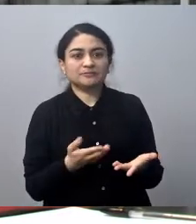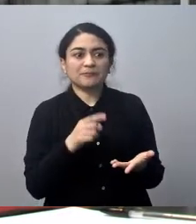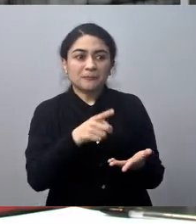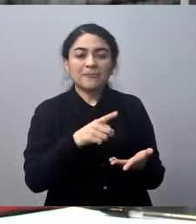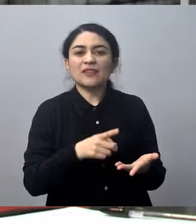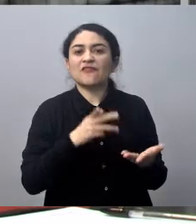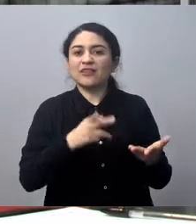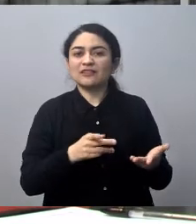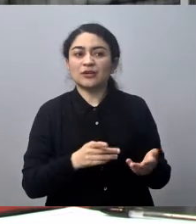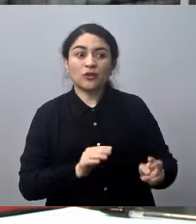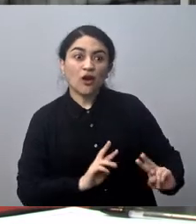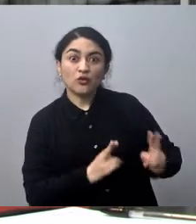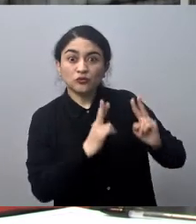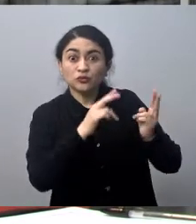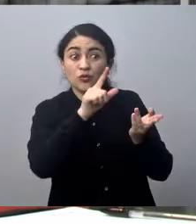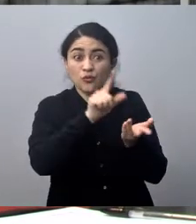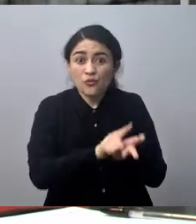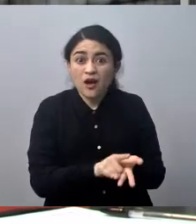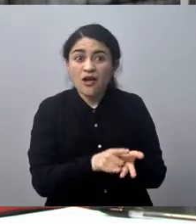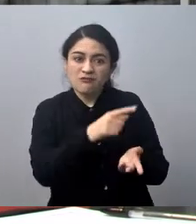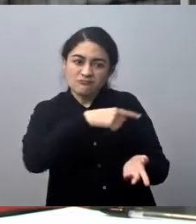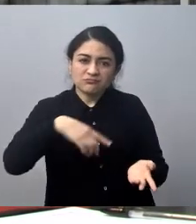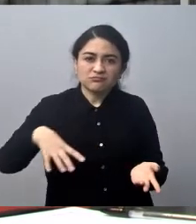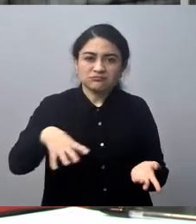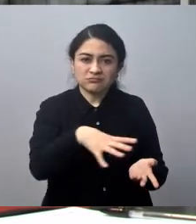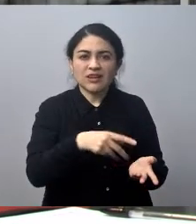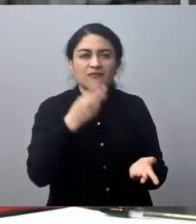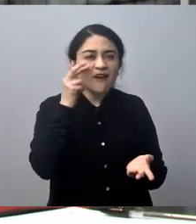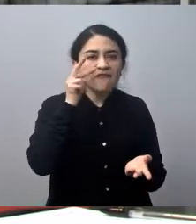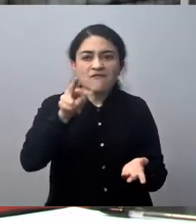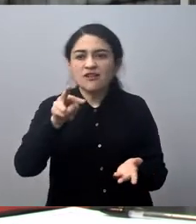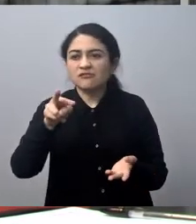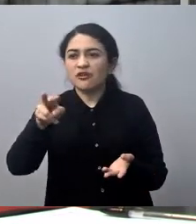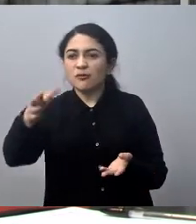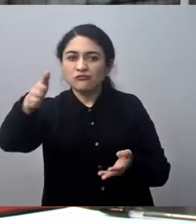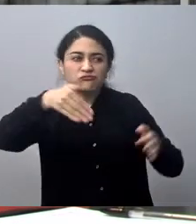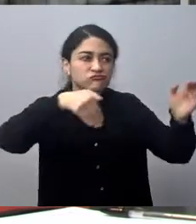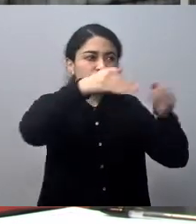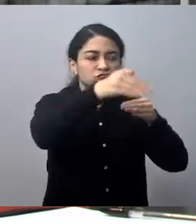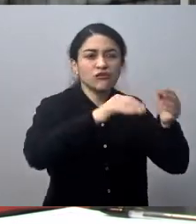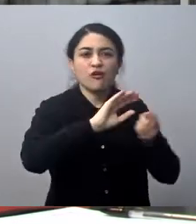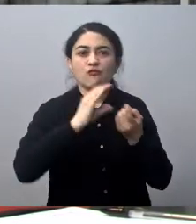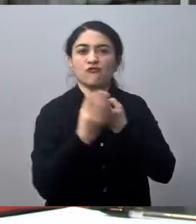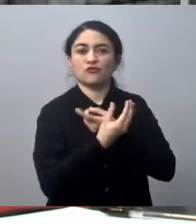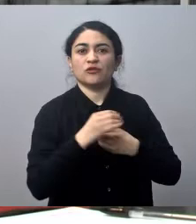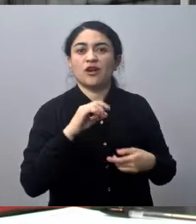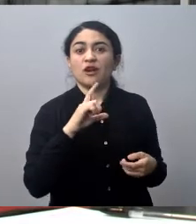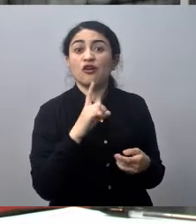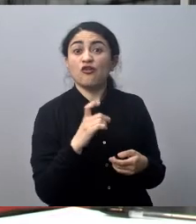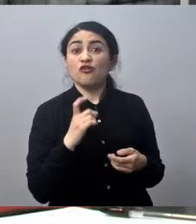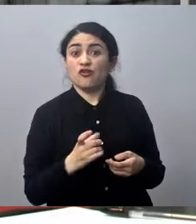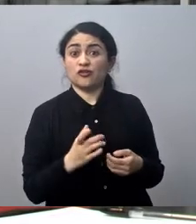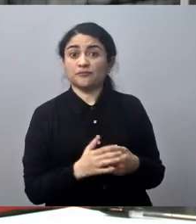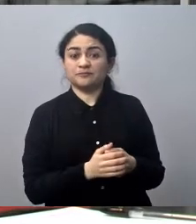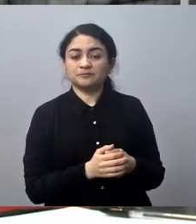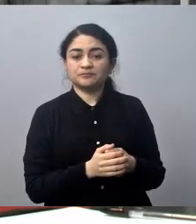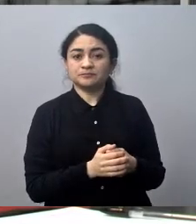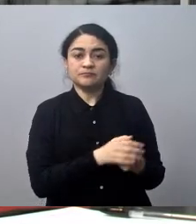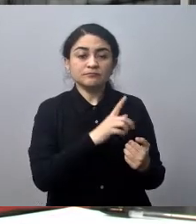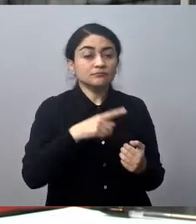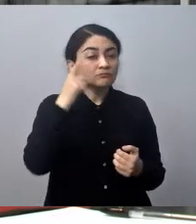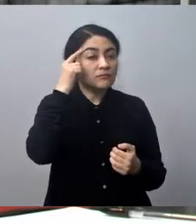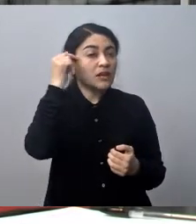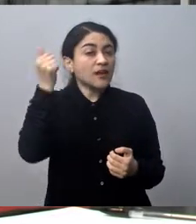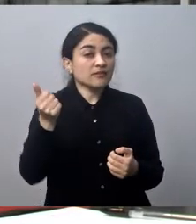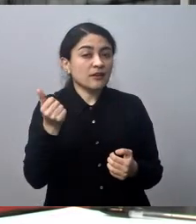un edificio que va a albergar la realidad de la cultura de CONCOL, pero la idea